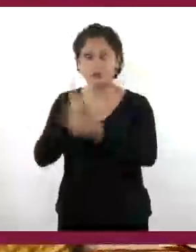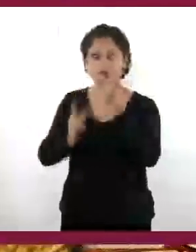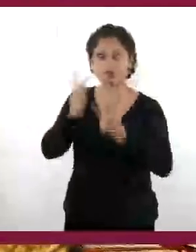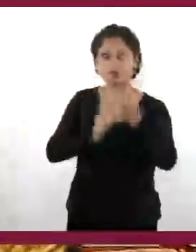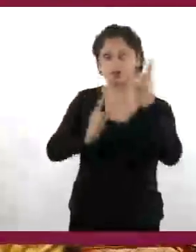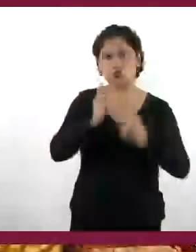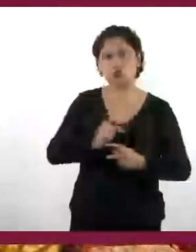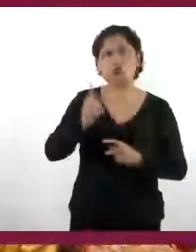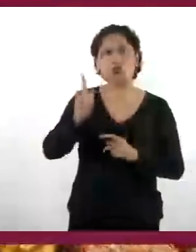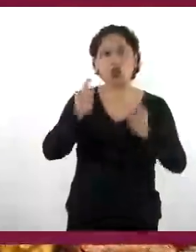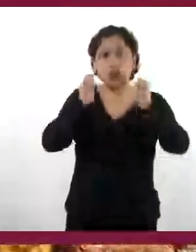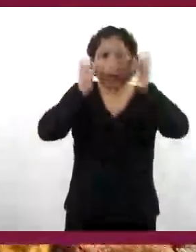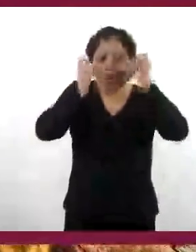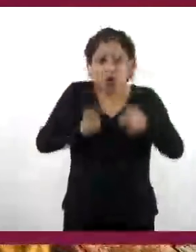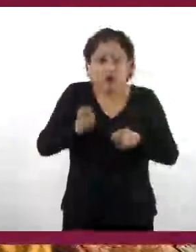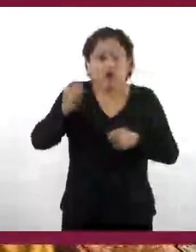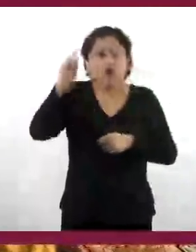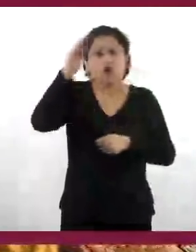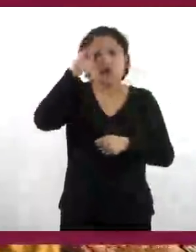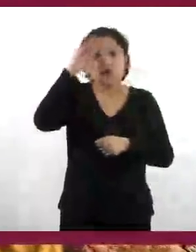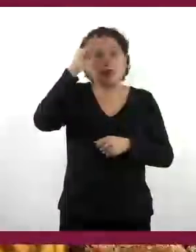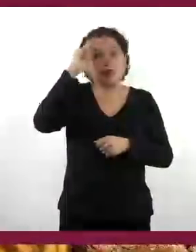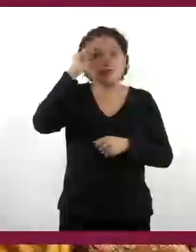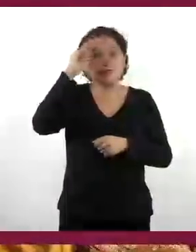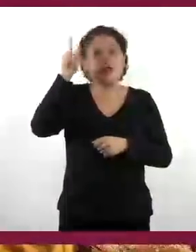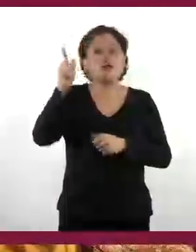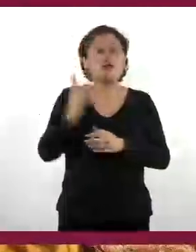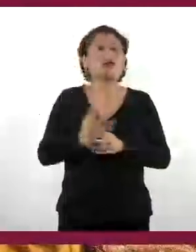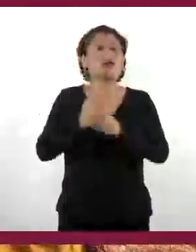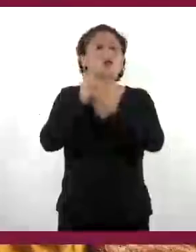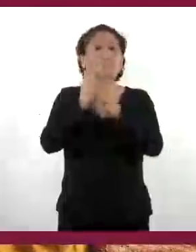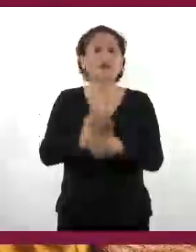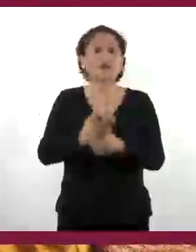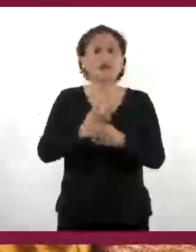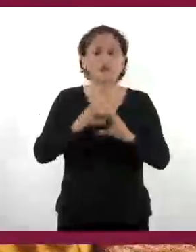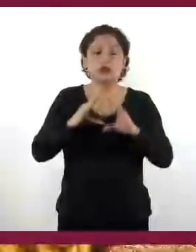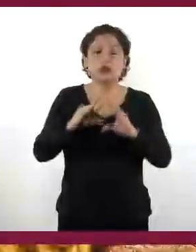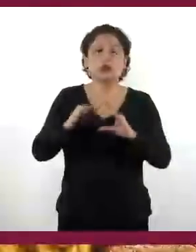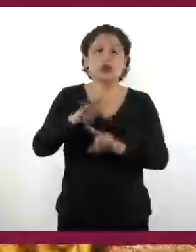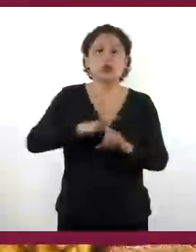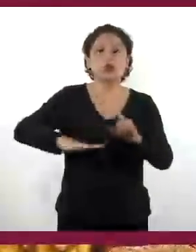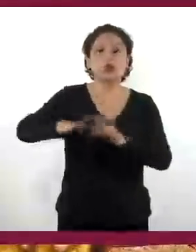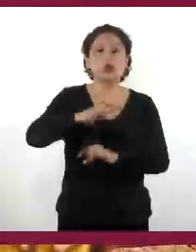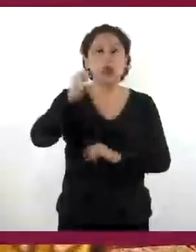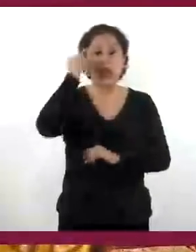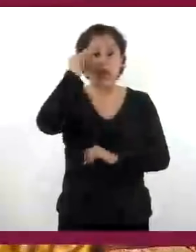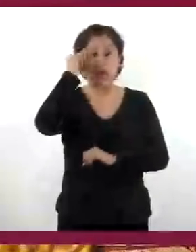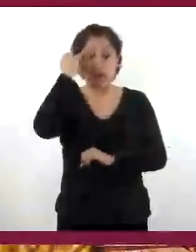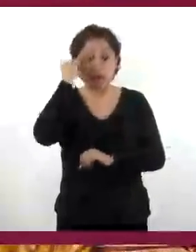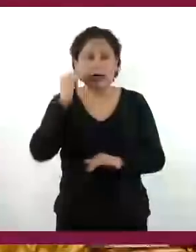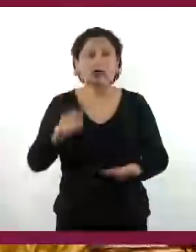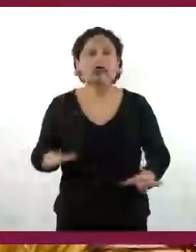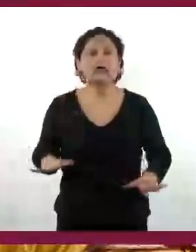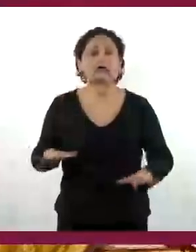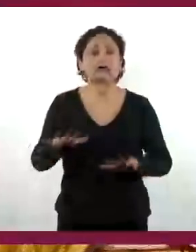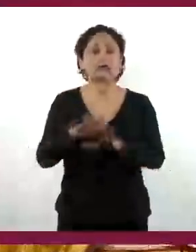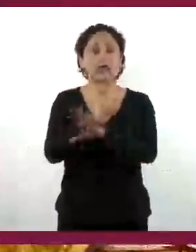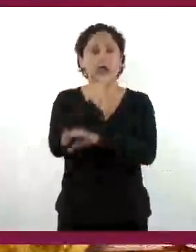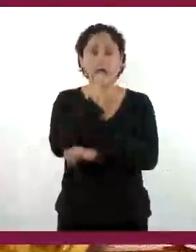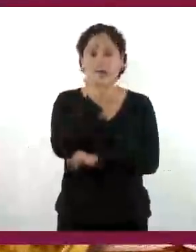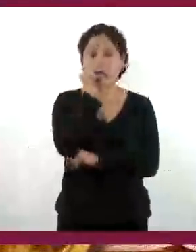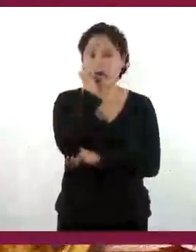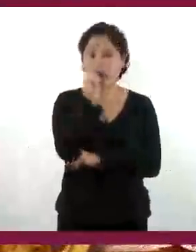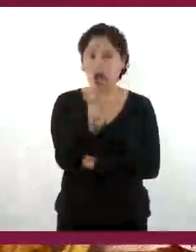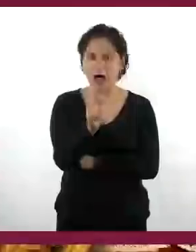su objetivo era convertir a los naturales al cristianismo para salvar sus almas. Para los indígenas, esto implicaba